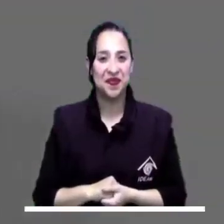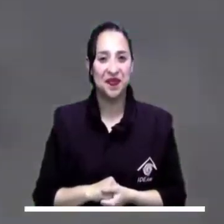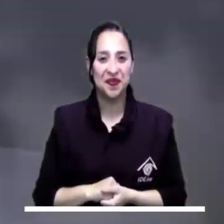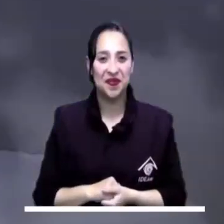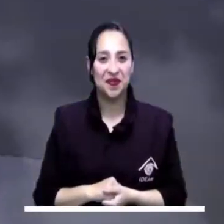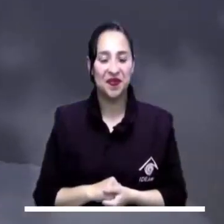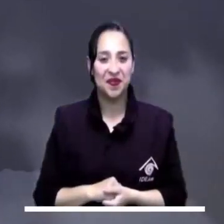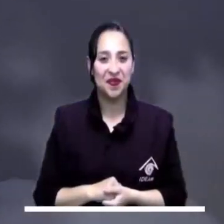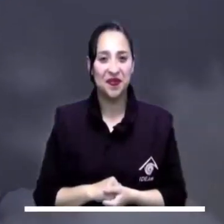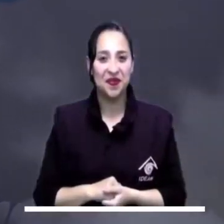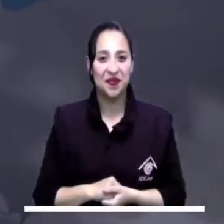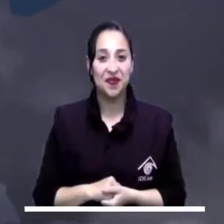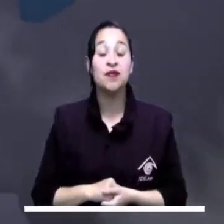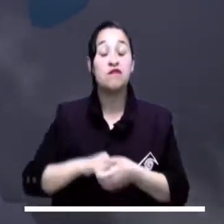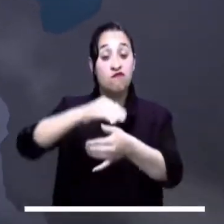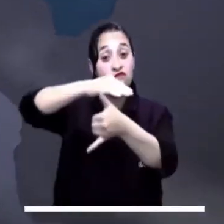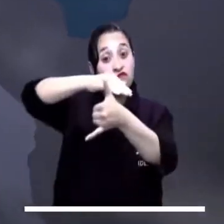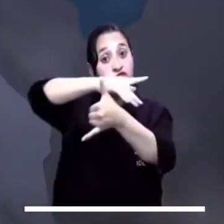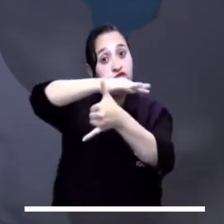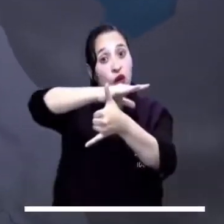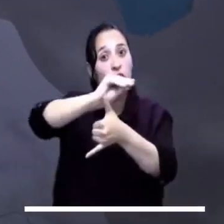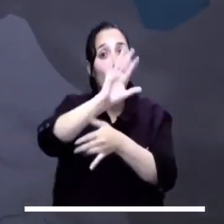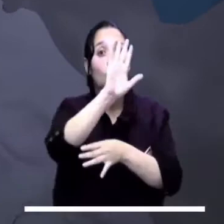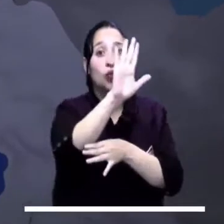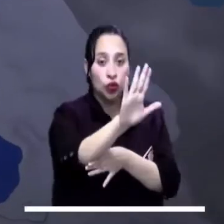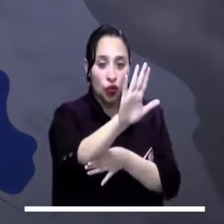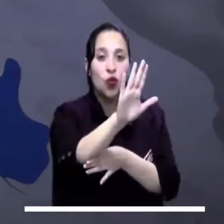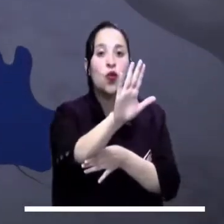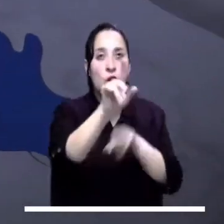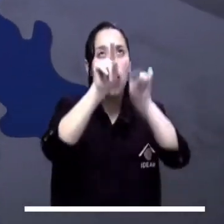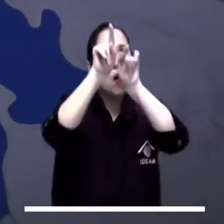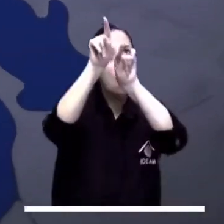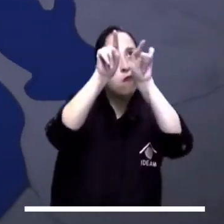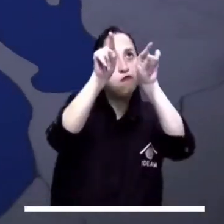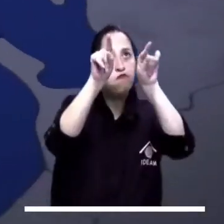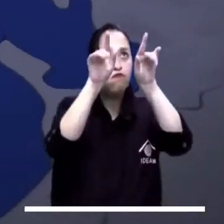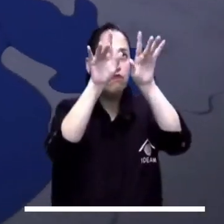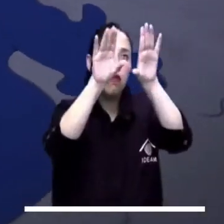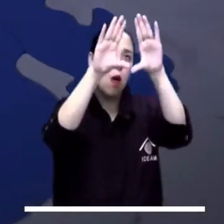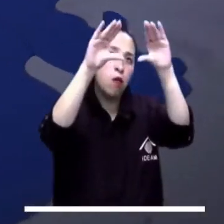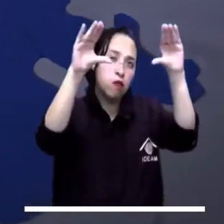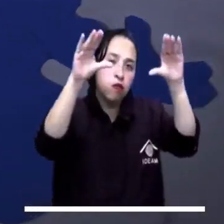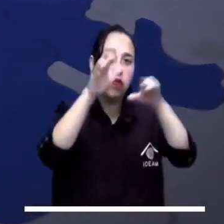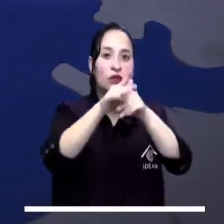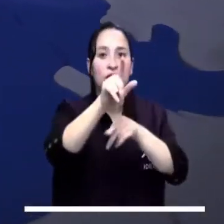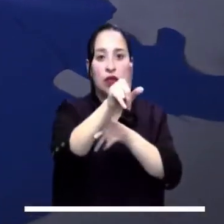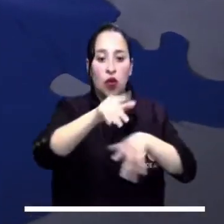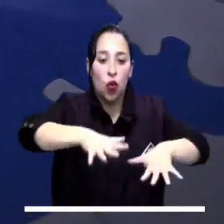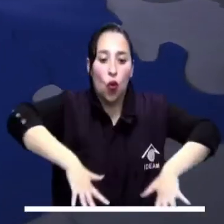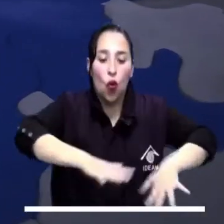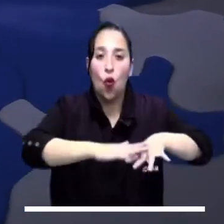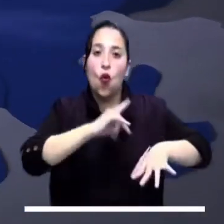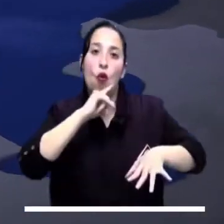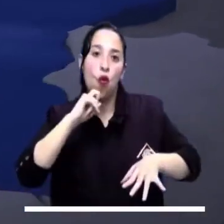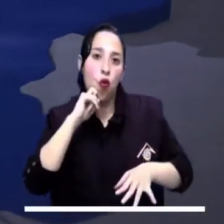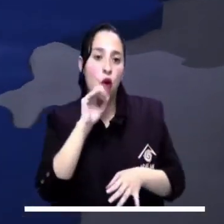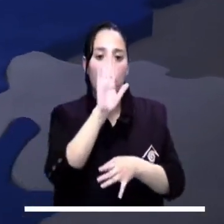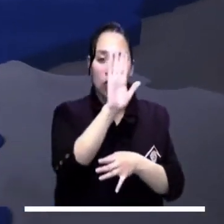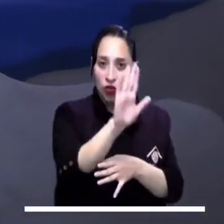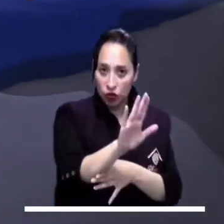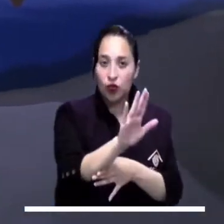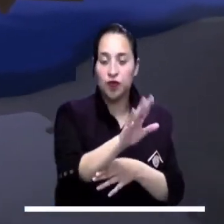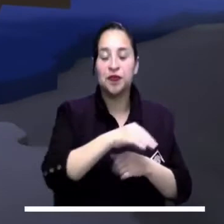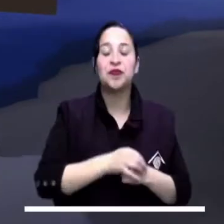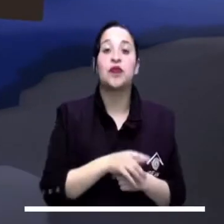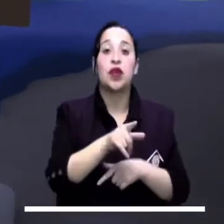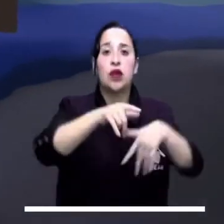A lo largo y ancho de la región Caribe habrá poca nubosidad y lo más probable es que se presente tiempo seco en la mayor parte, salvo